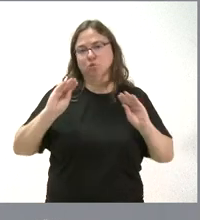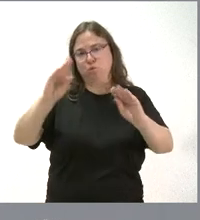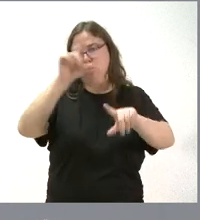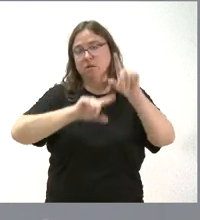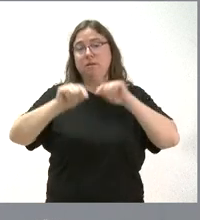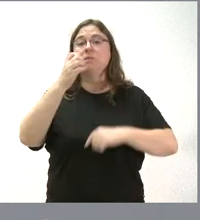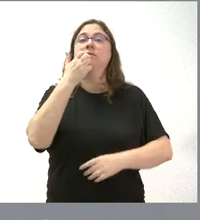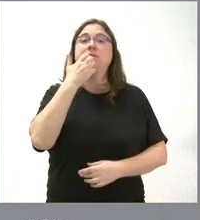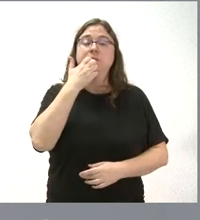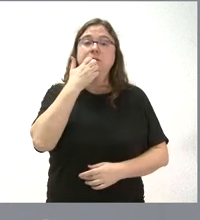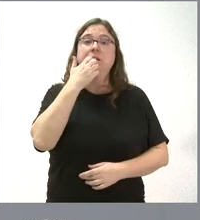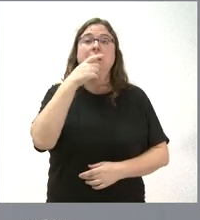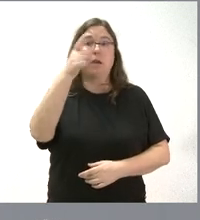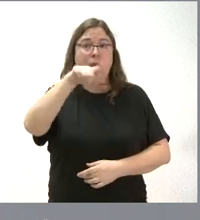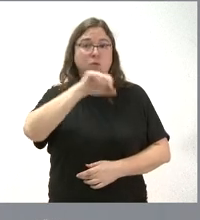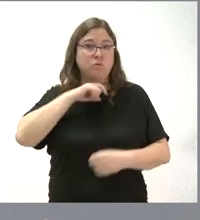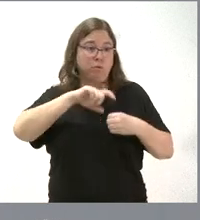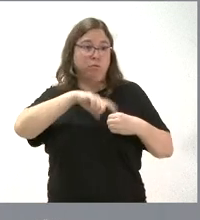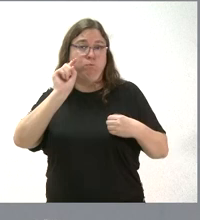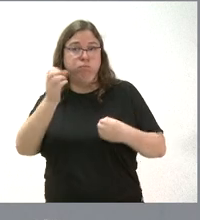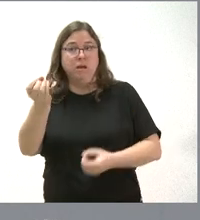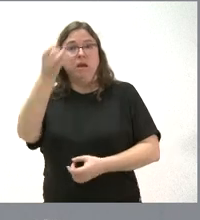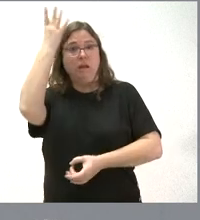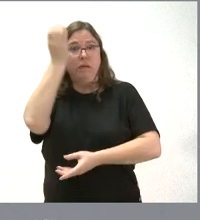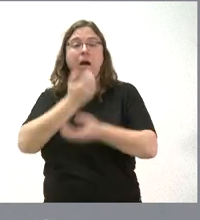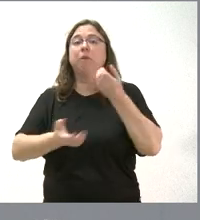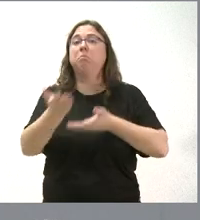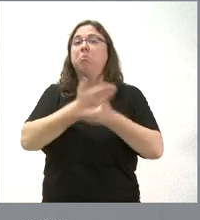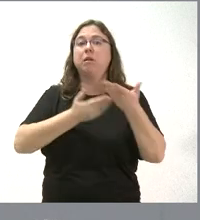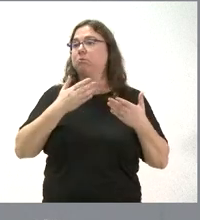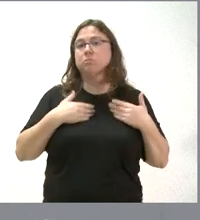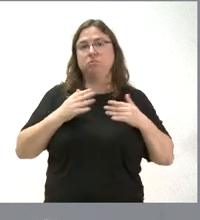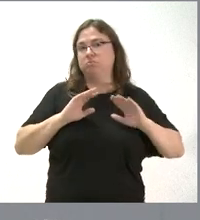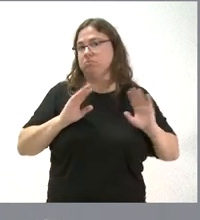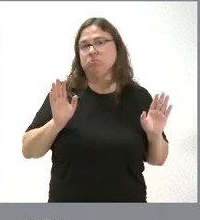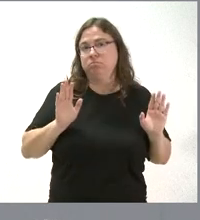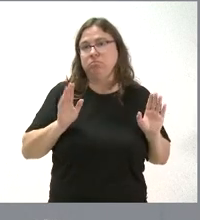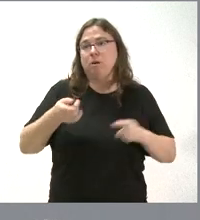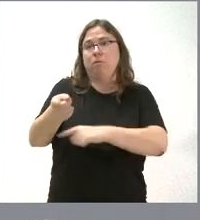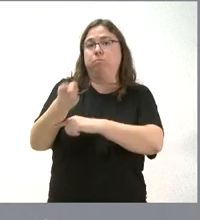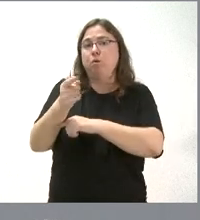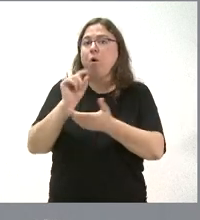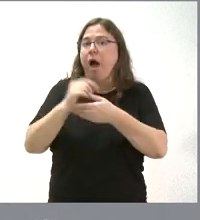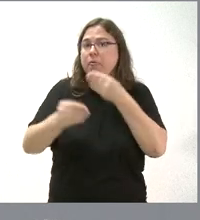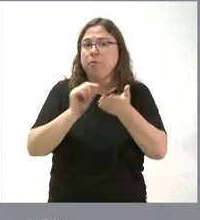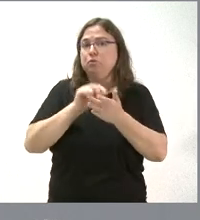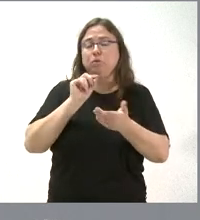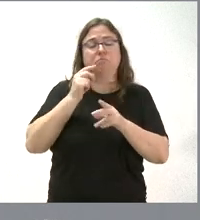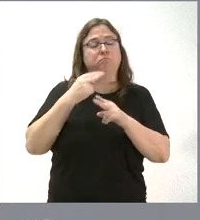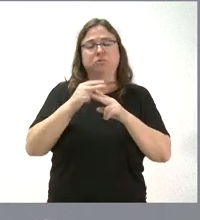Si alguien quiere excluirse de dar ideas y de participar, no seré yo quien le diga qué tiene que hacer desde el punto de vista político.